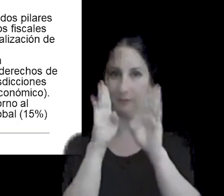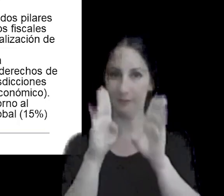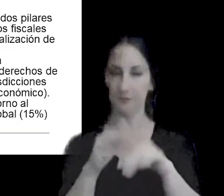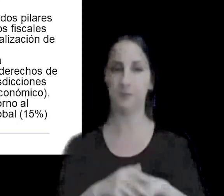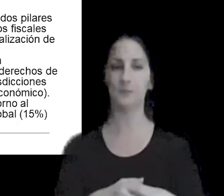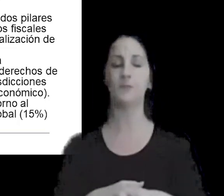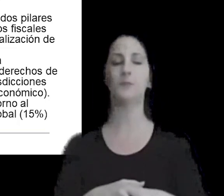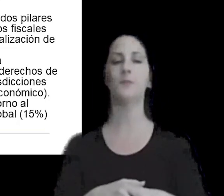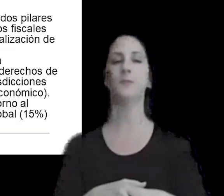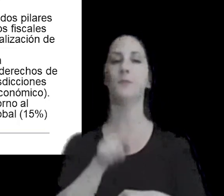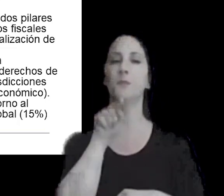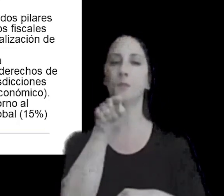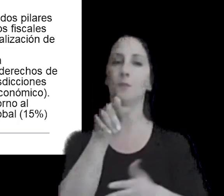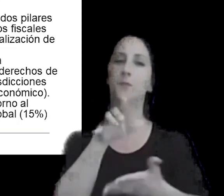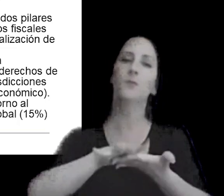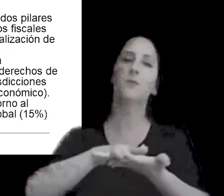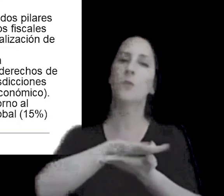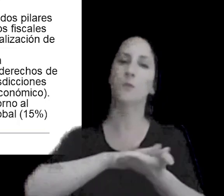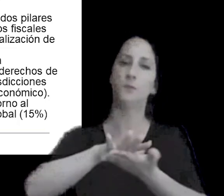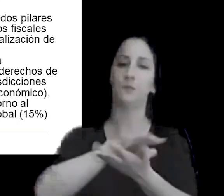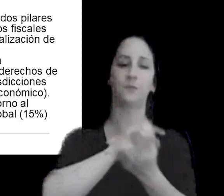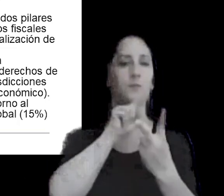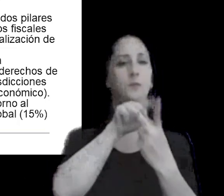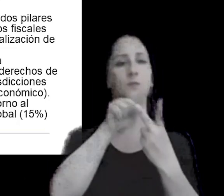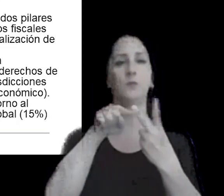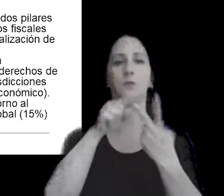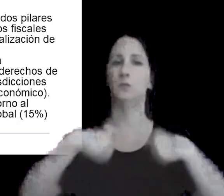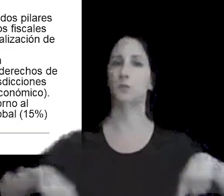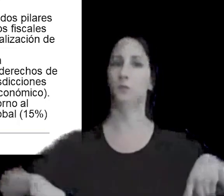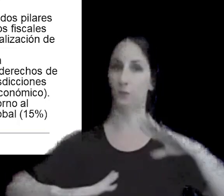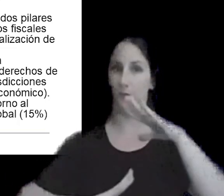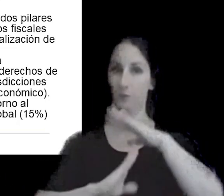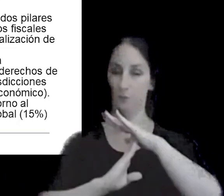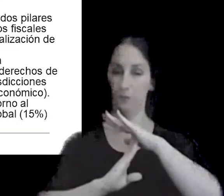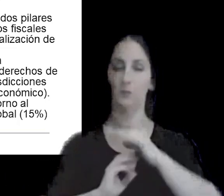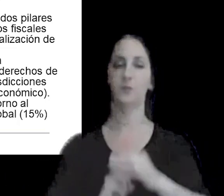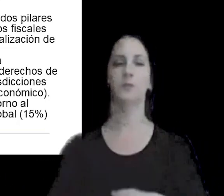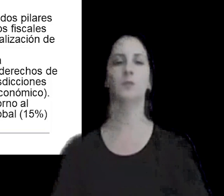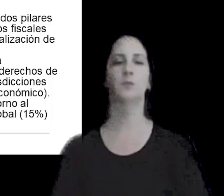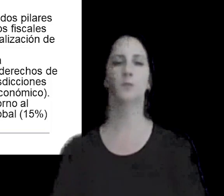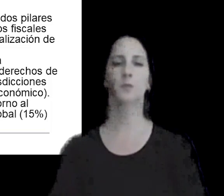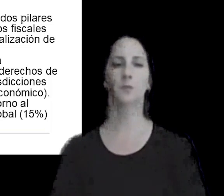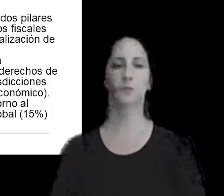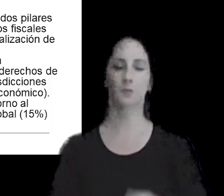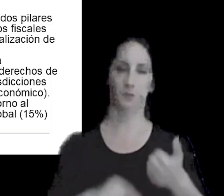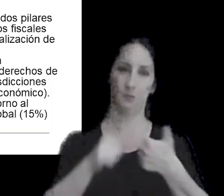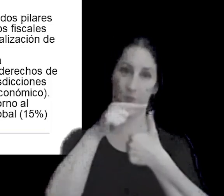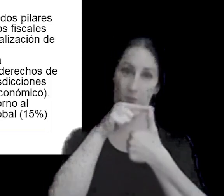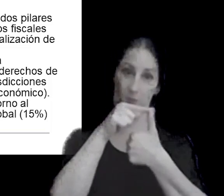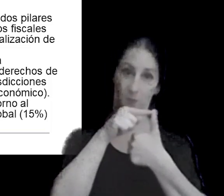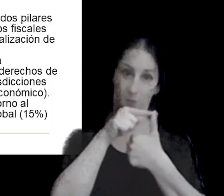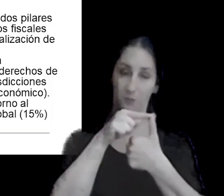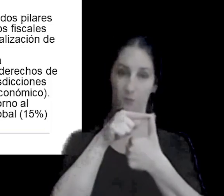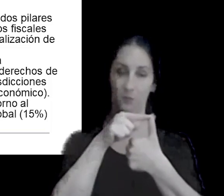solución que está basada en dos pilares básicamente el pilar 1